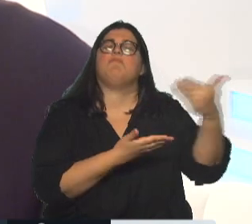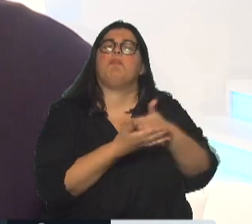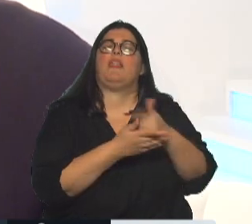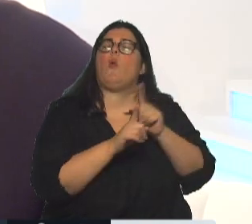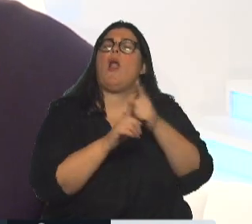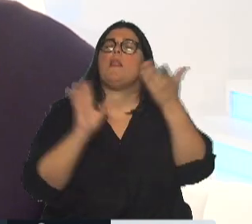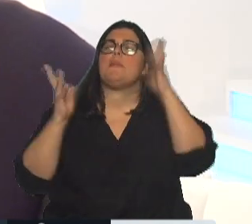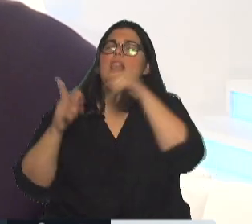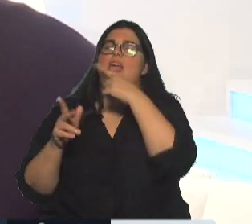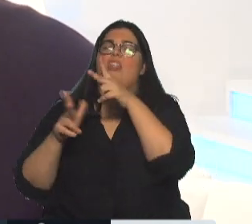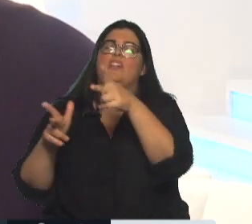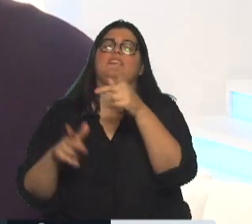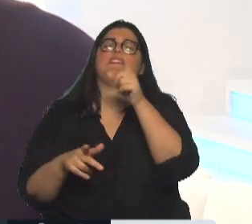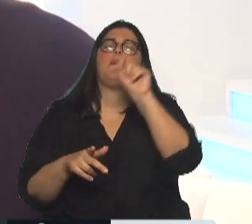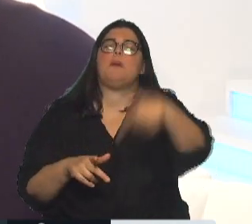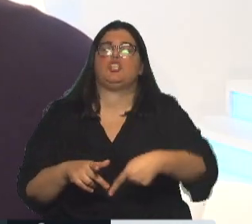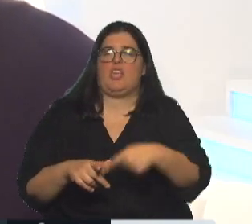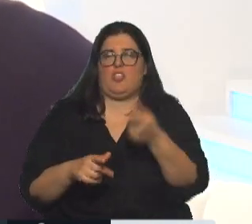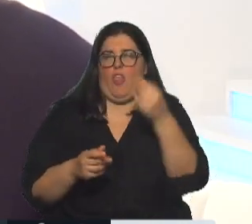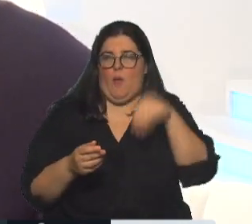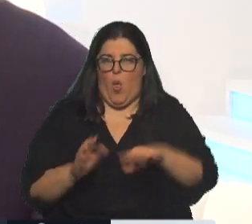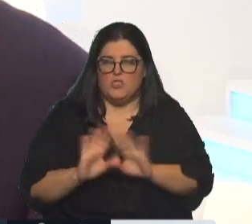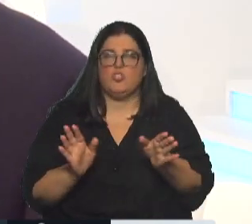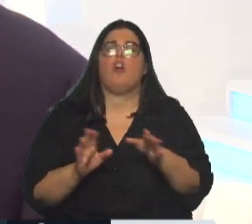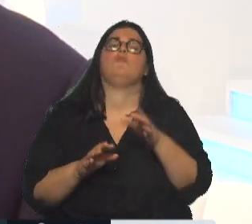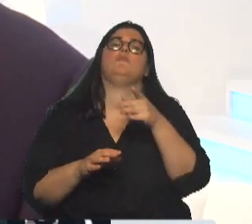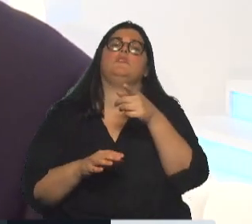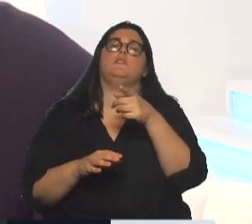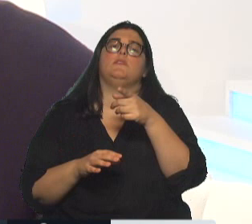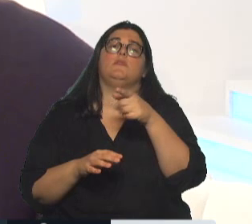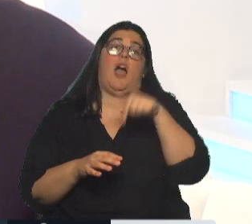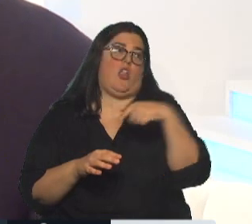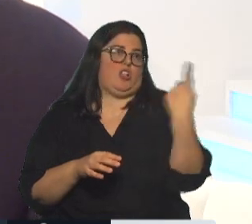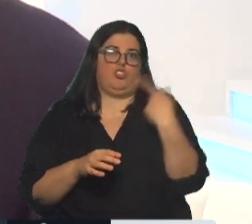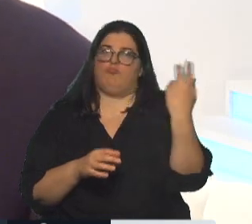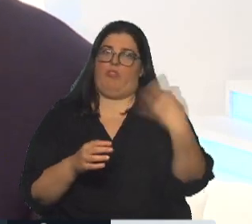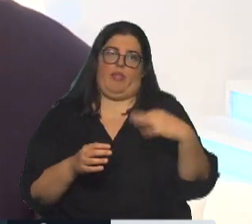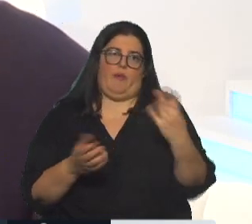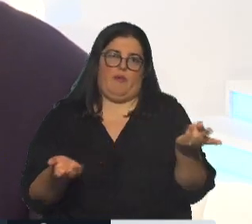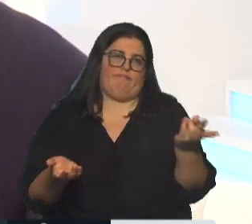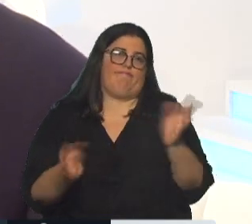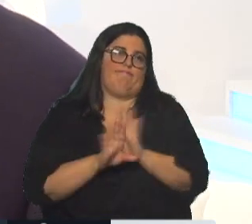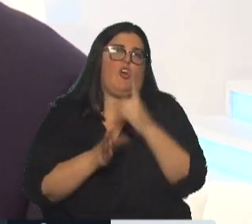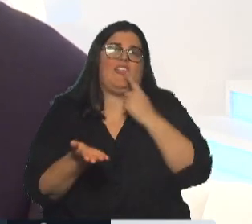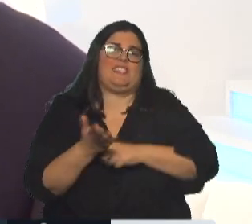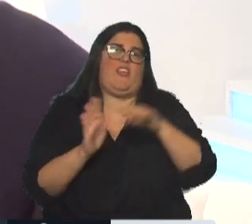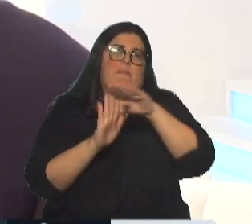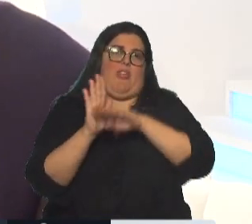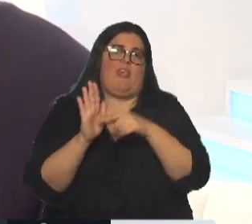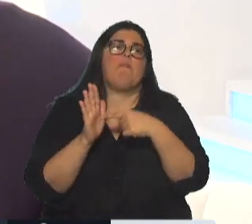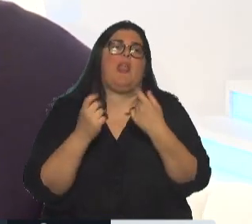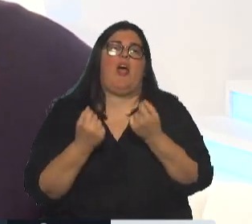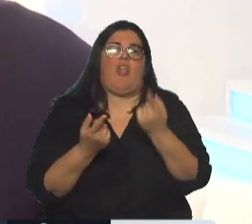mi ley de 100% de devaluación, de alguna manera nosotros ahora tenemos la obligación de ir tomando medidas para compensar